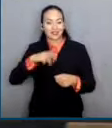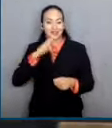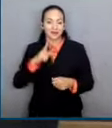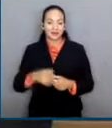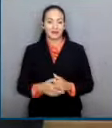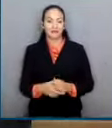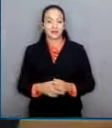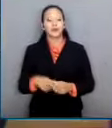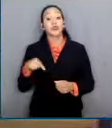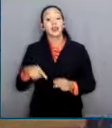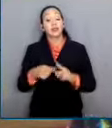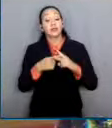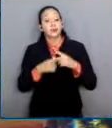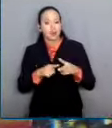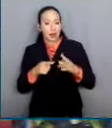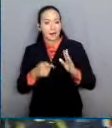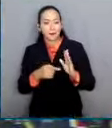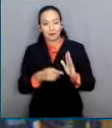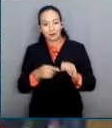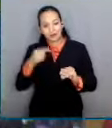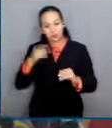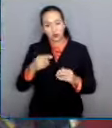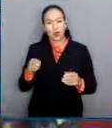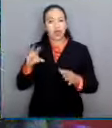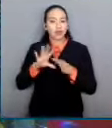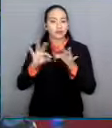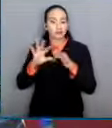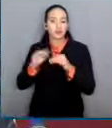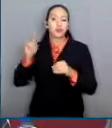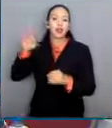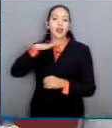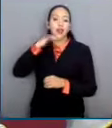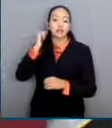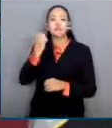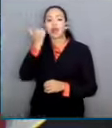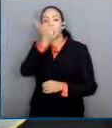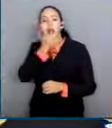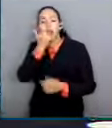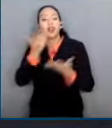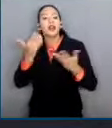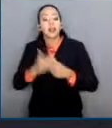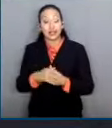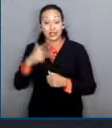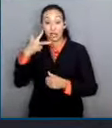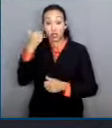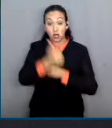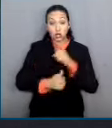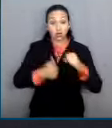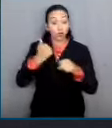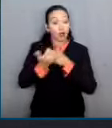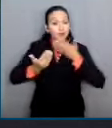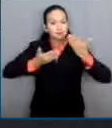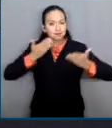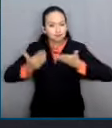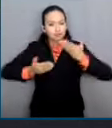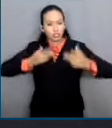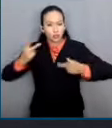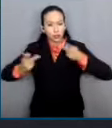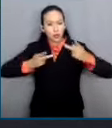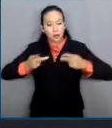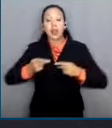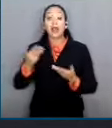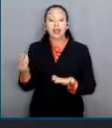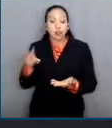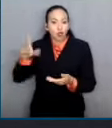de formación que llevan los estudiantes de derecho en Alemania durante ocho años, tiempo en el que los alumnos reciben becas y apoyos por